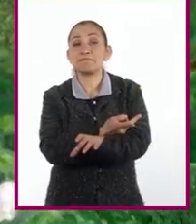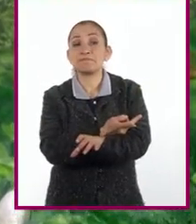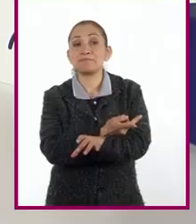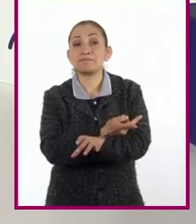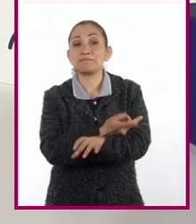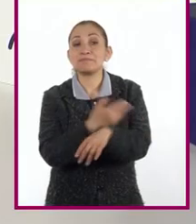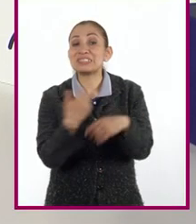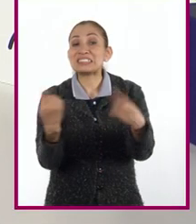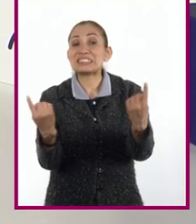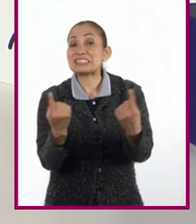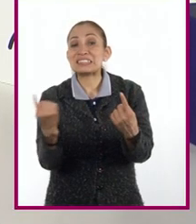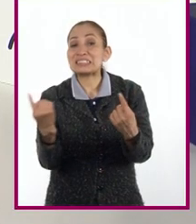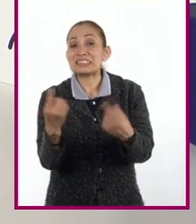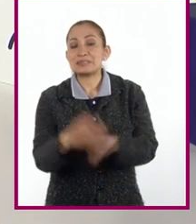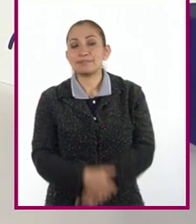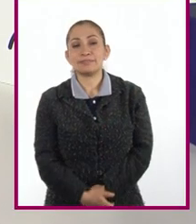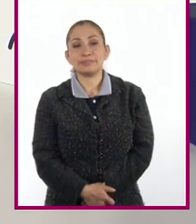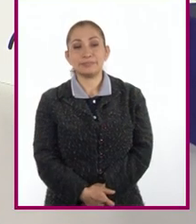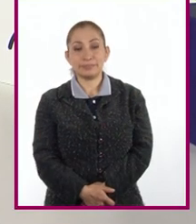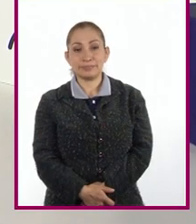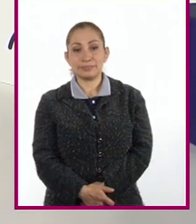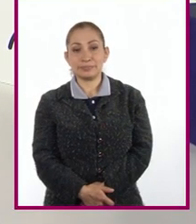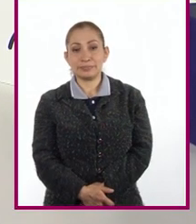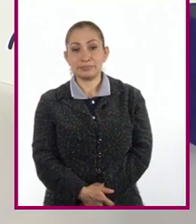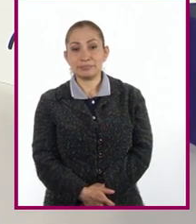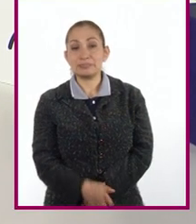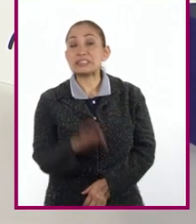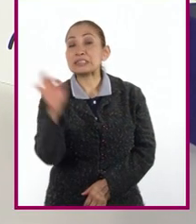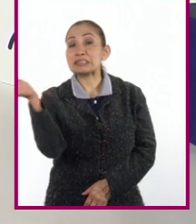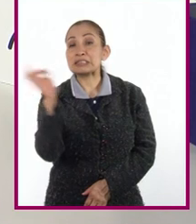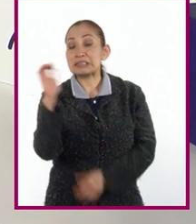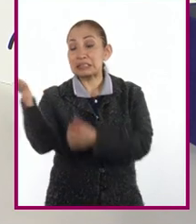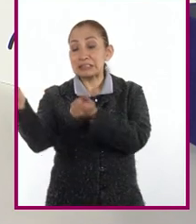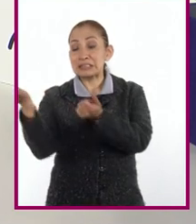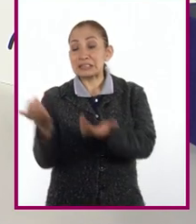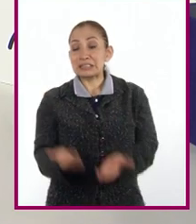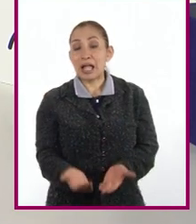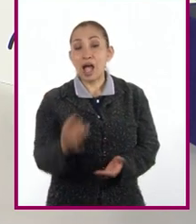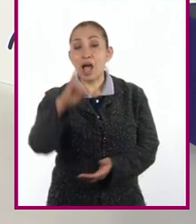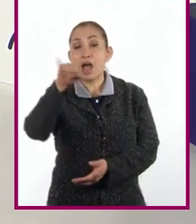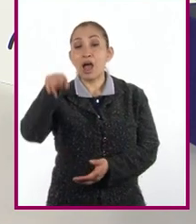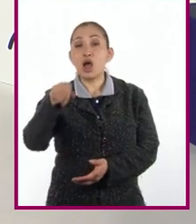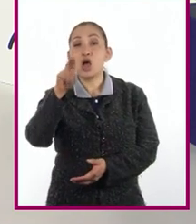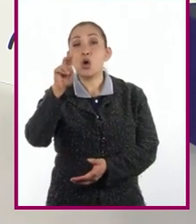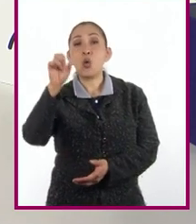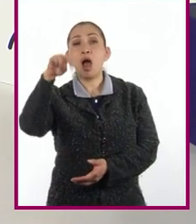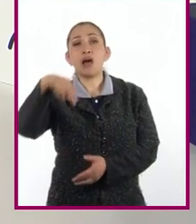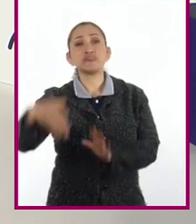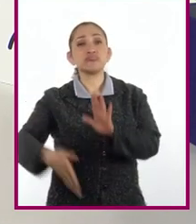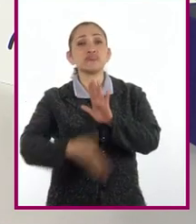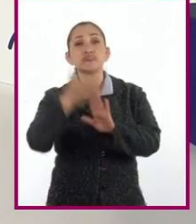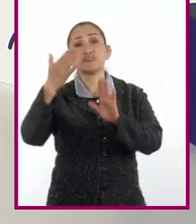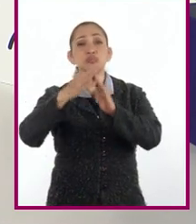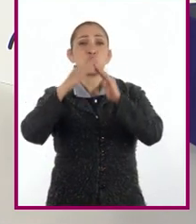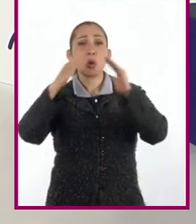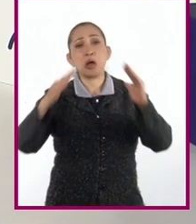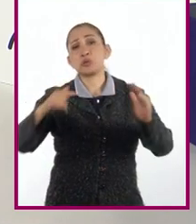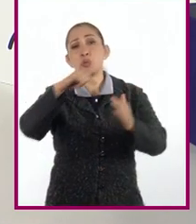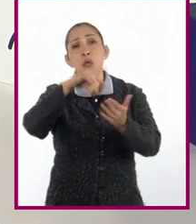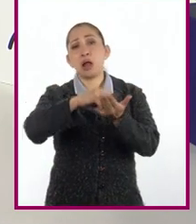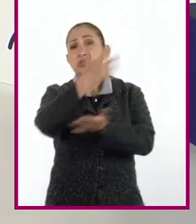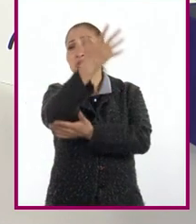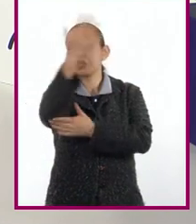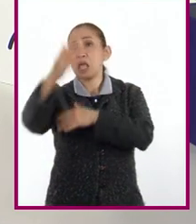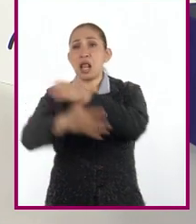pasaría si? ¿Qué pasaría si llega Juan a poner su casa en esta selva?